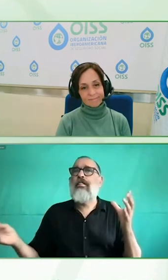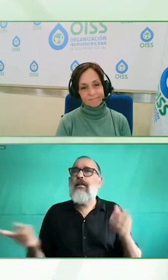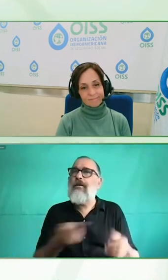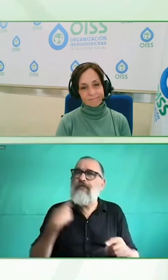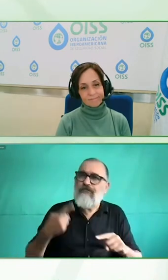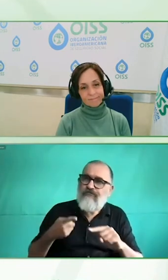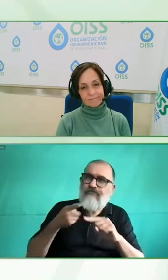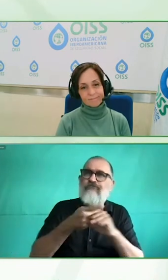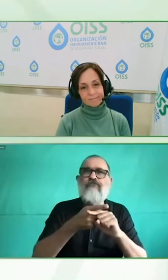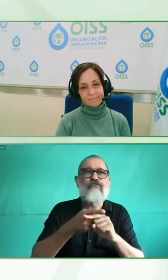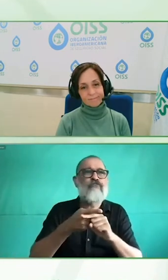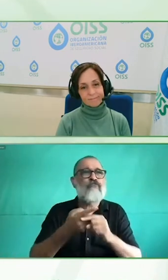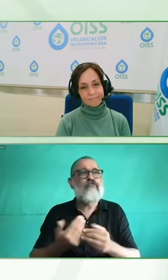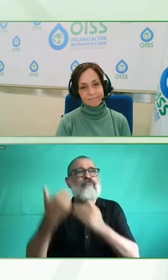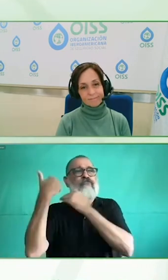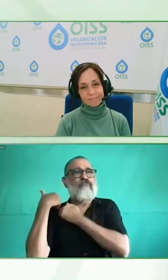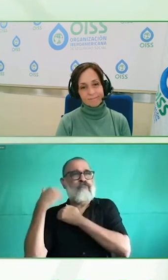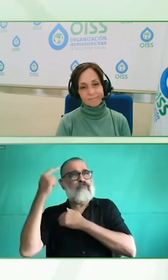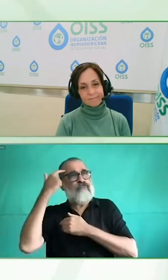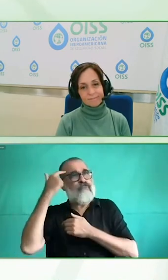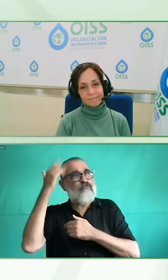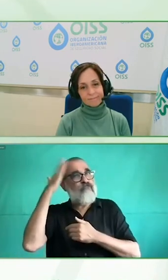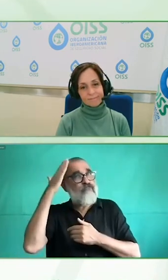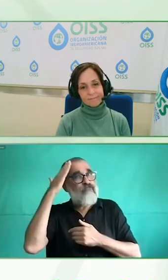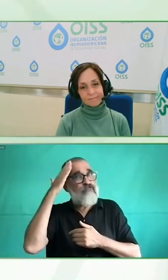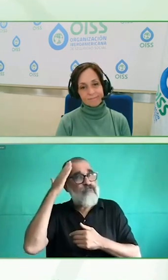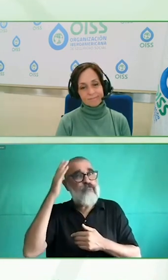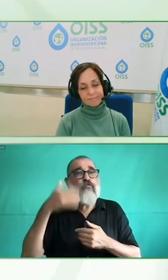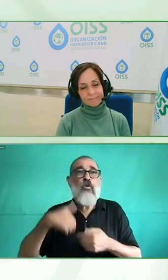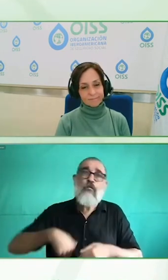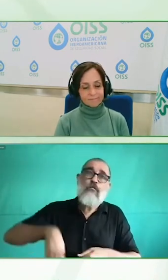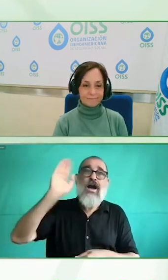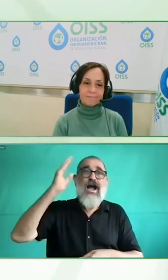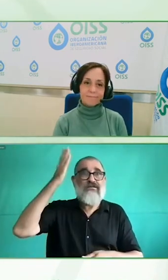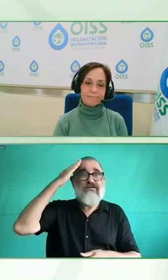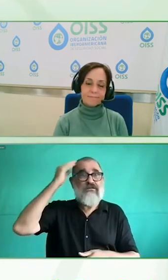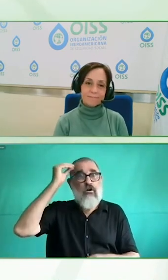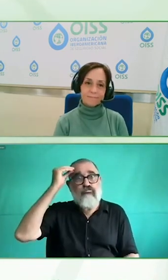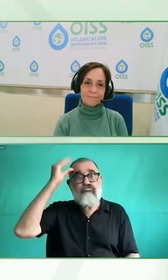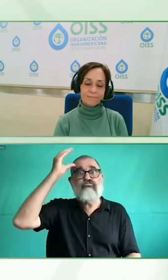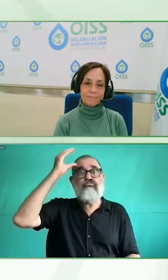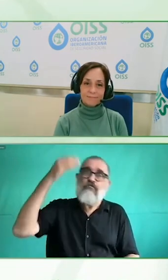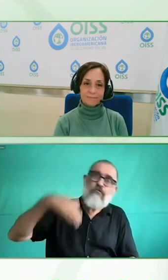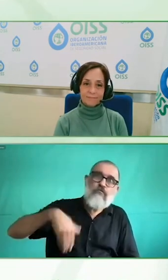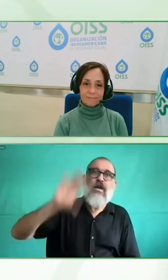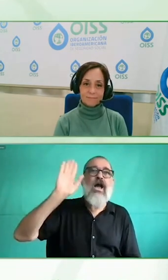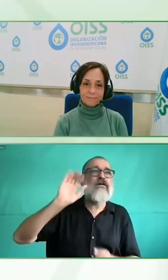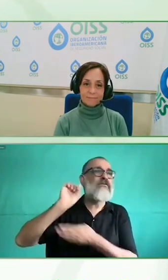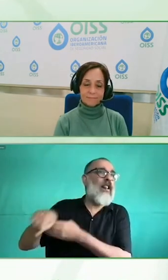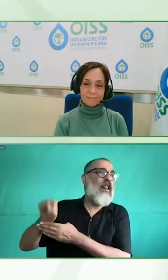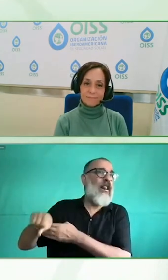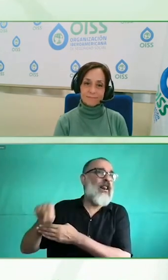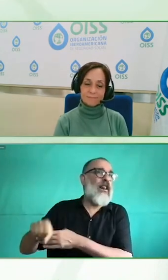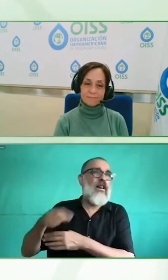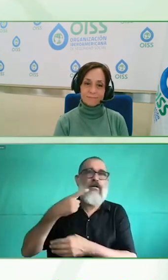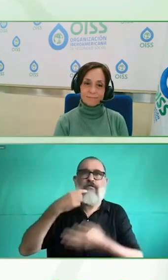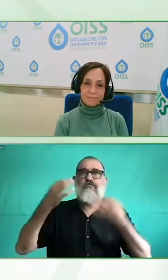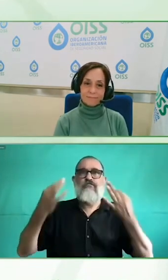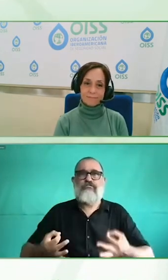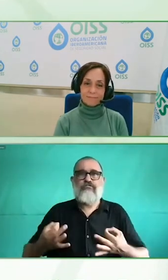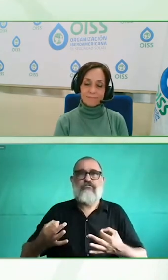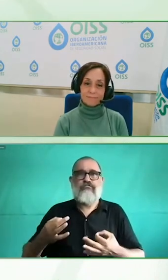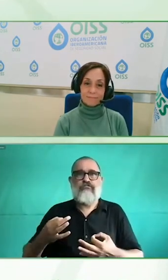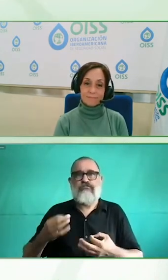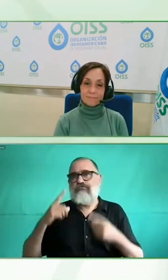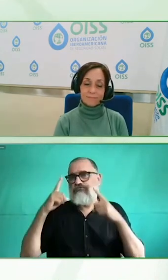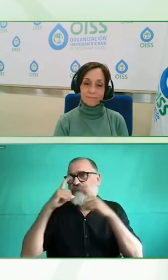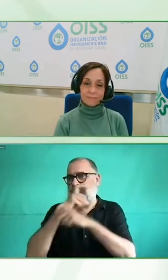que hace es amplificar sesgos y si hoy en lo que hacemos nosotros particularmente hay cada vez más algoritmos que usan inteligencia artificial para hacer selección de